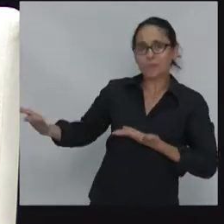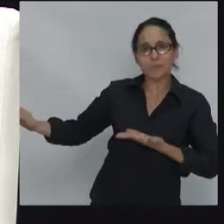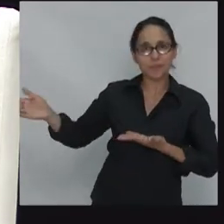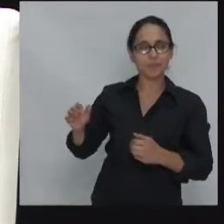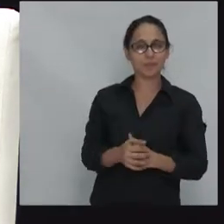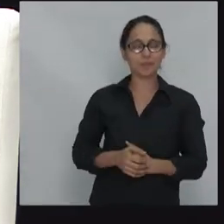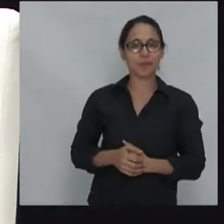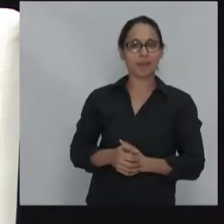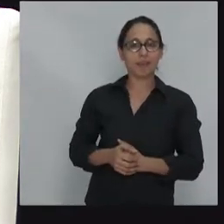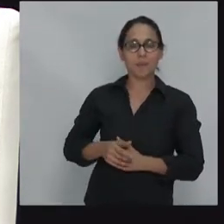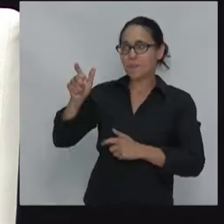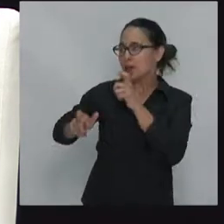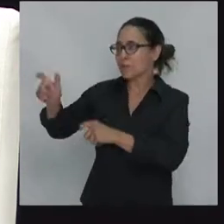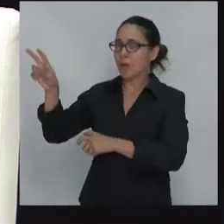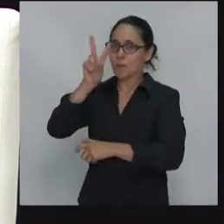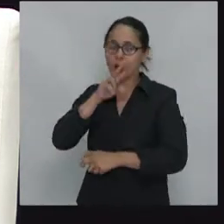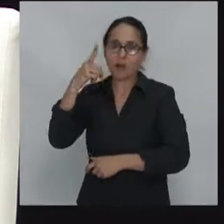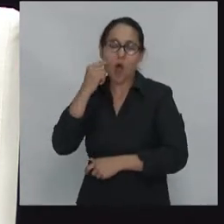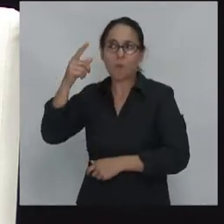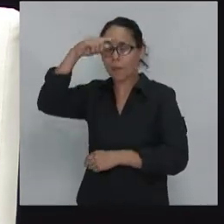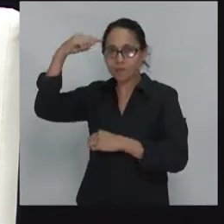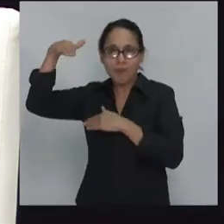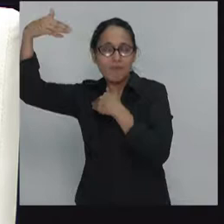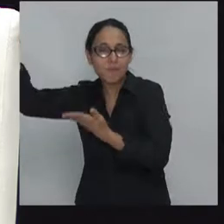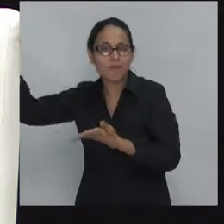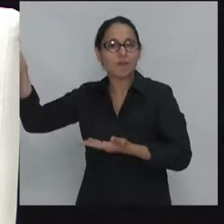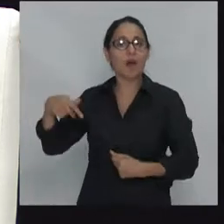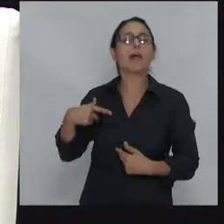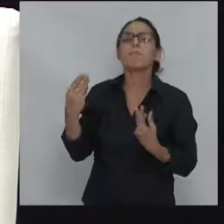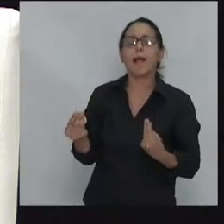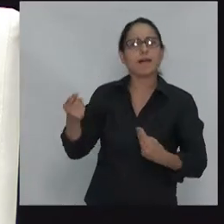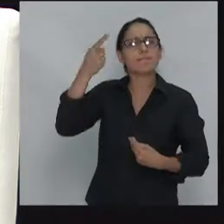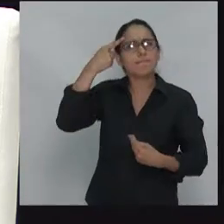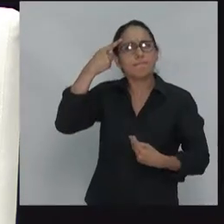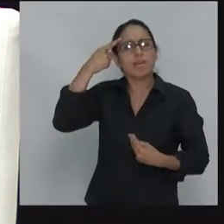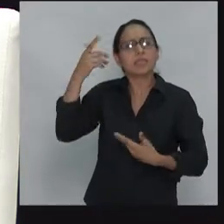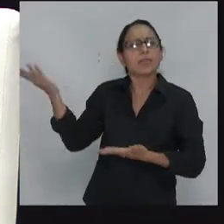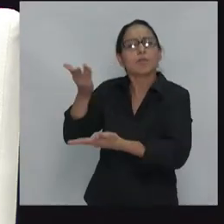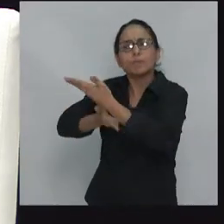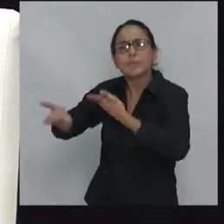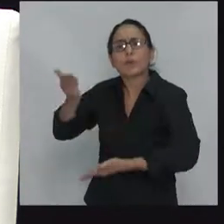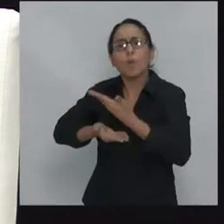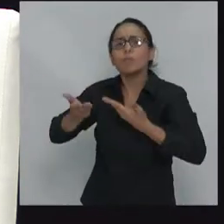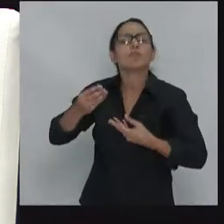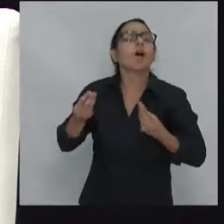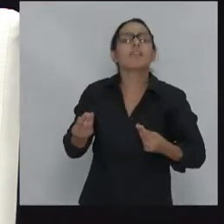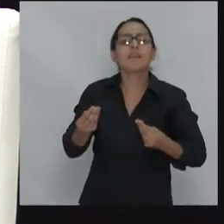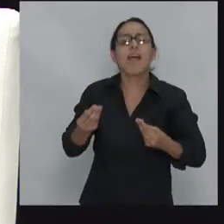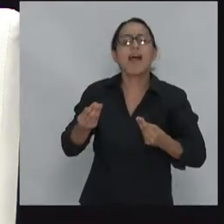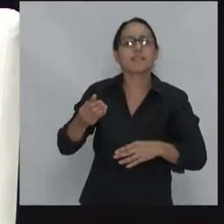con invitados e invitadas internacionales para pensar juntos qué implica este mundo Trump.